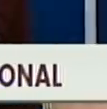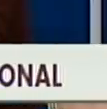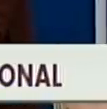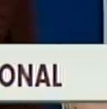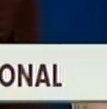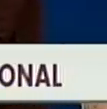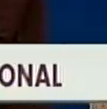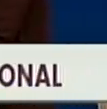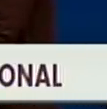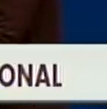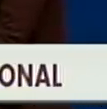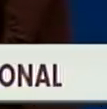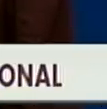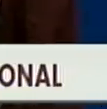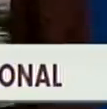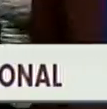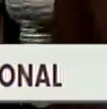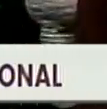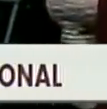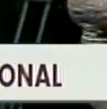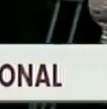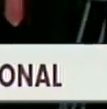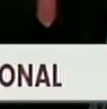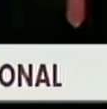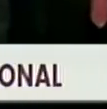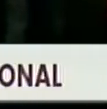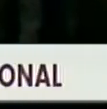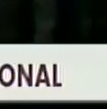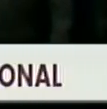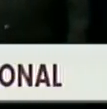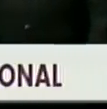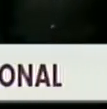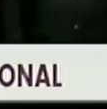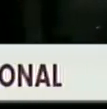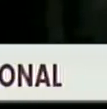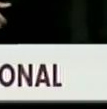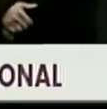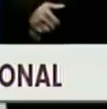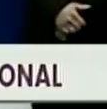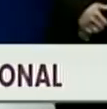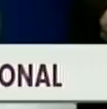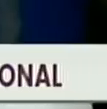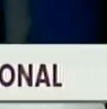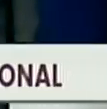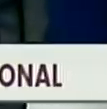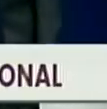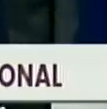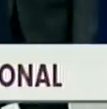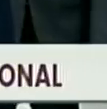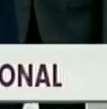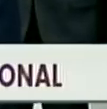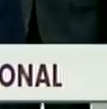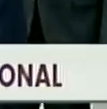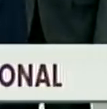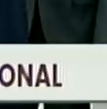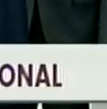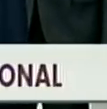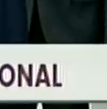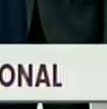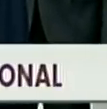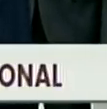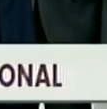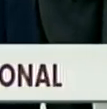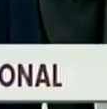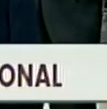comunicación nacionales e internacionales. Estarán participando representantes de más de 20